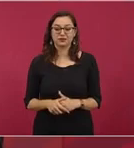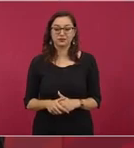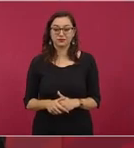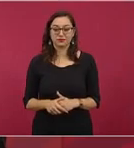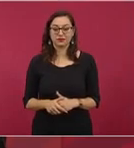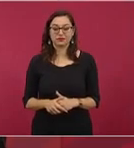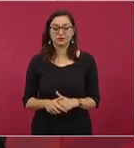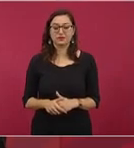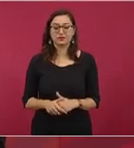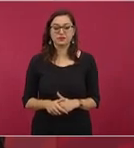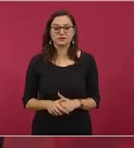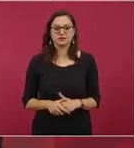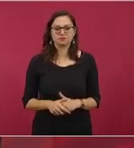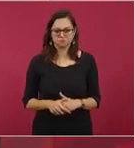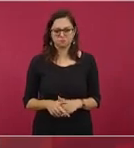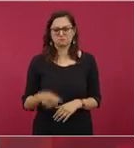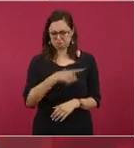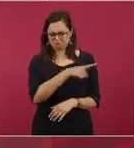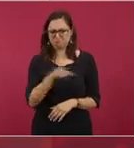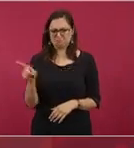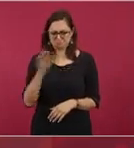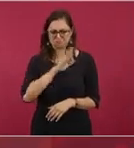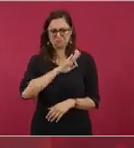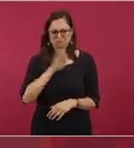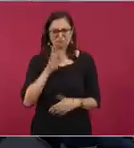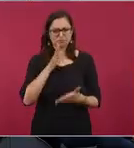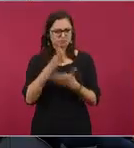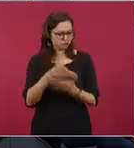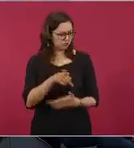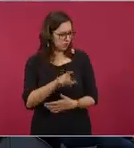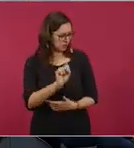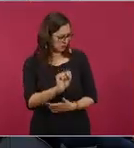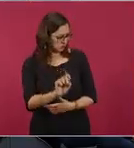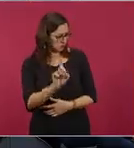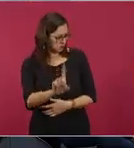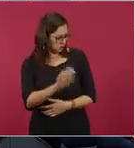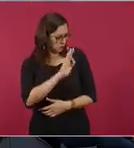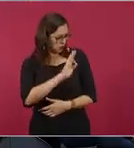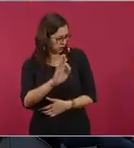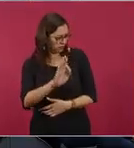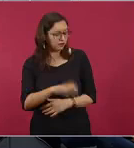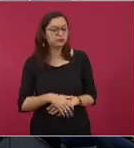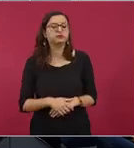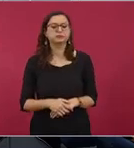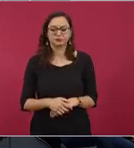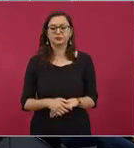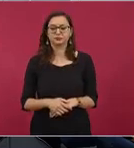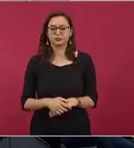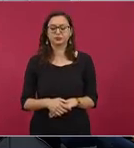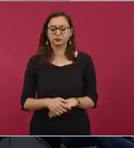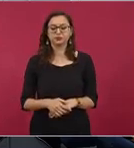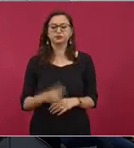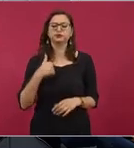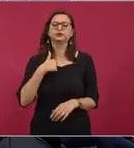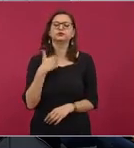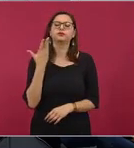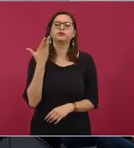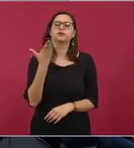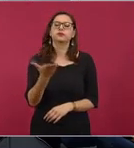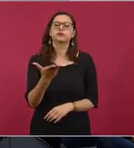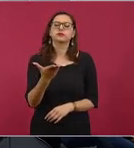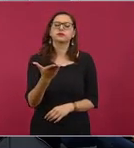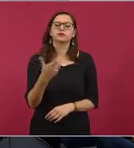que vayan este fin de semana general yo le yo le yo le pido que